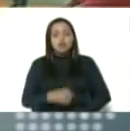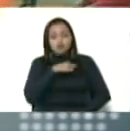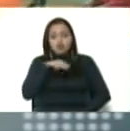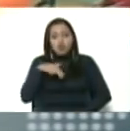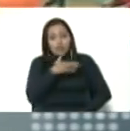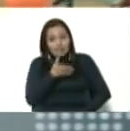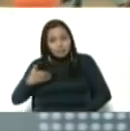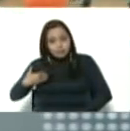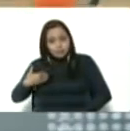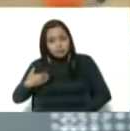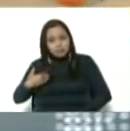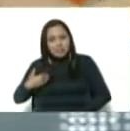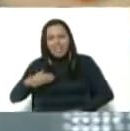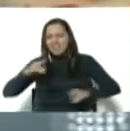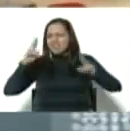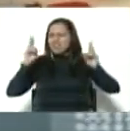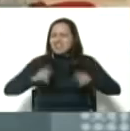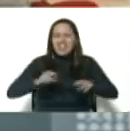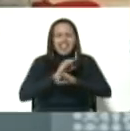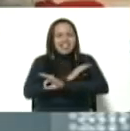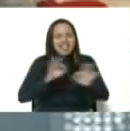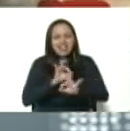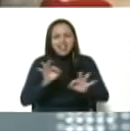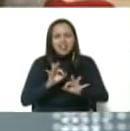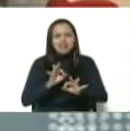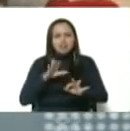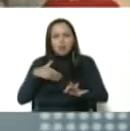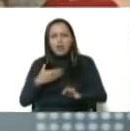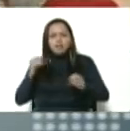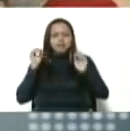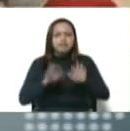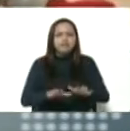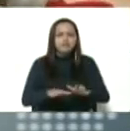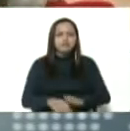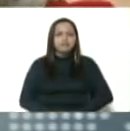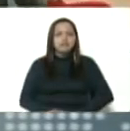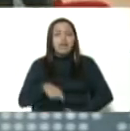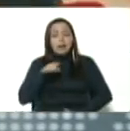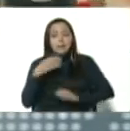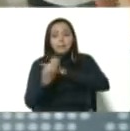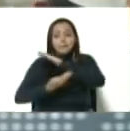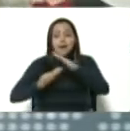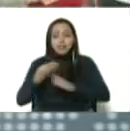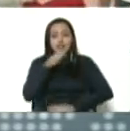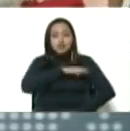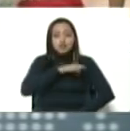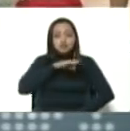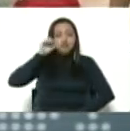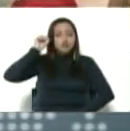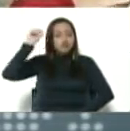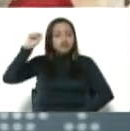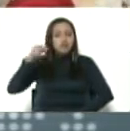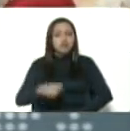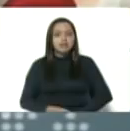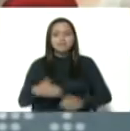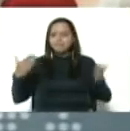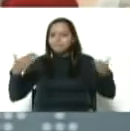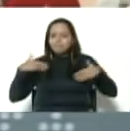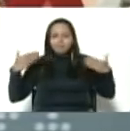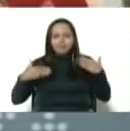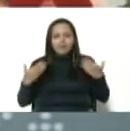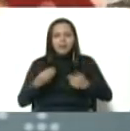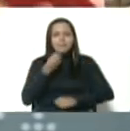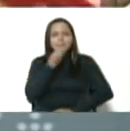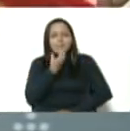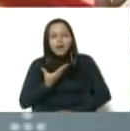Nada, ni nadie nos detiene. Así que bueno. Ahí está esa base de misiones socialistas. Me alegra mucho. Que estén